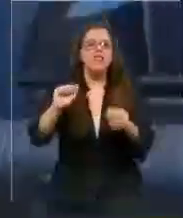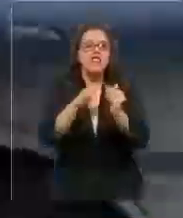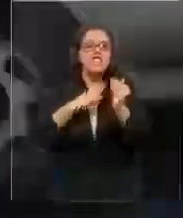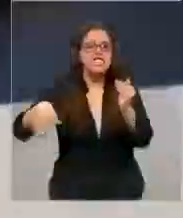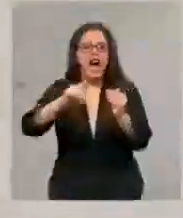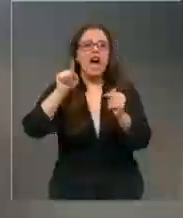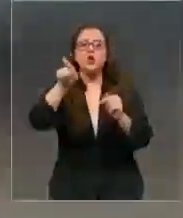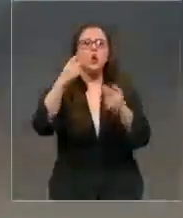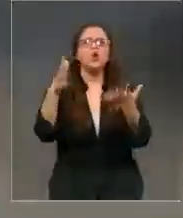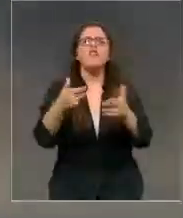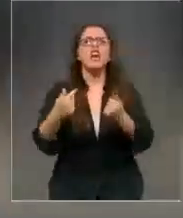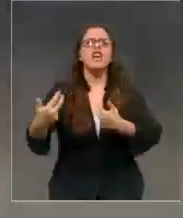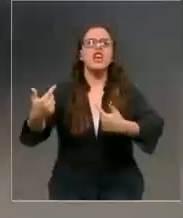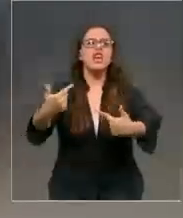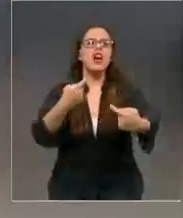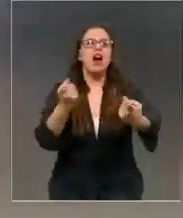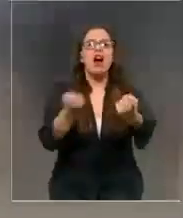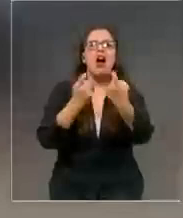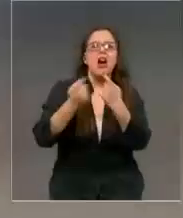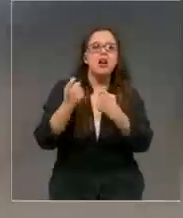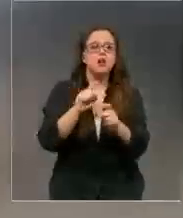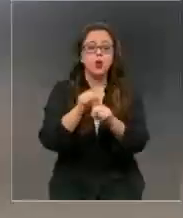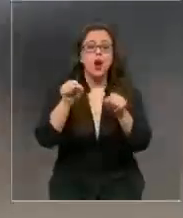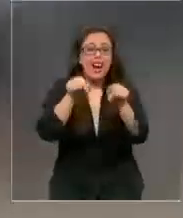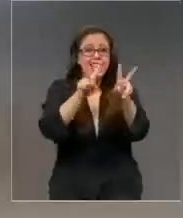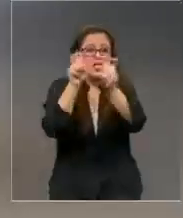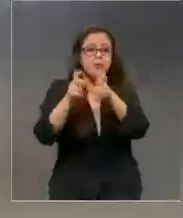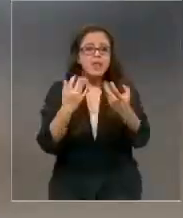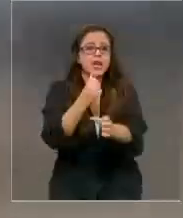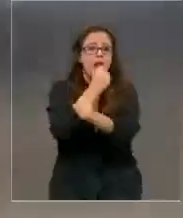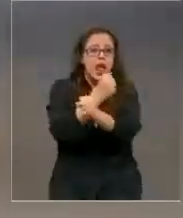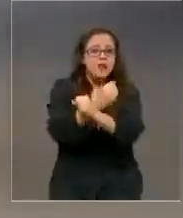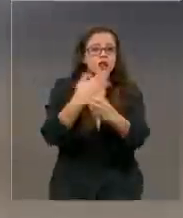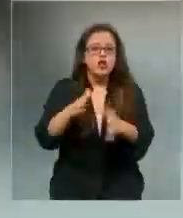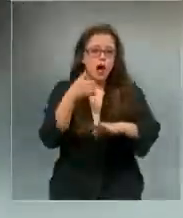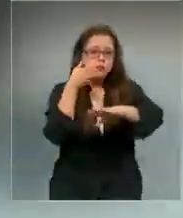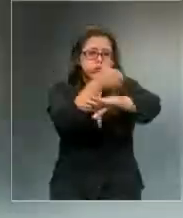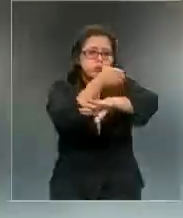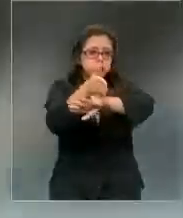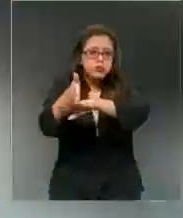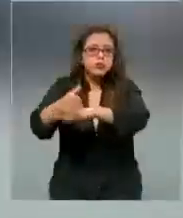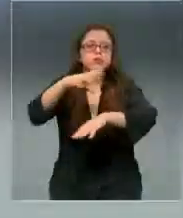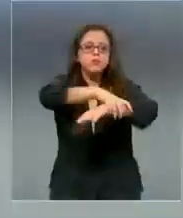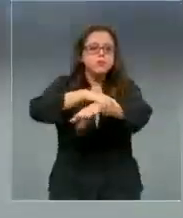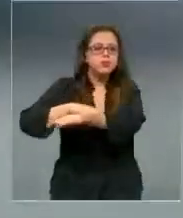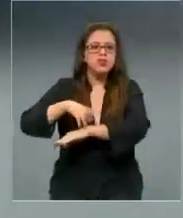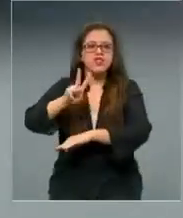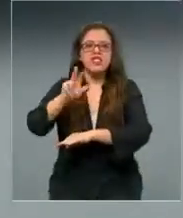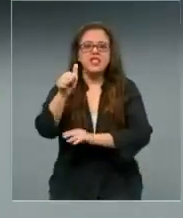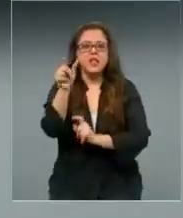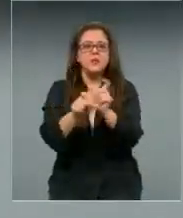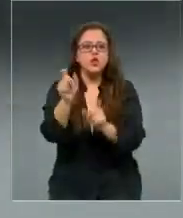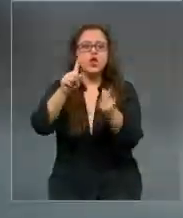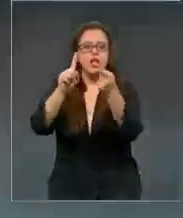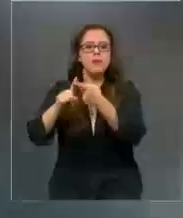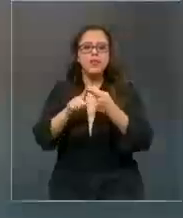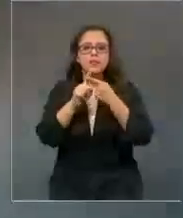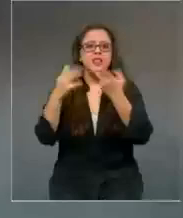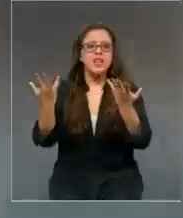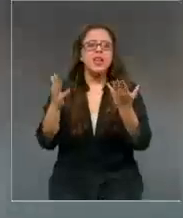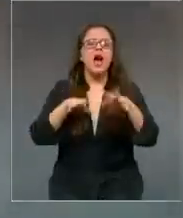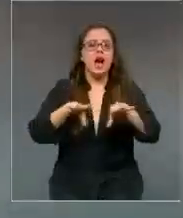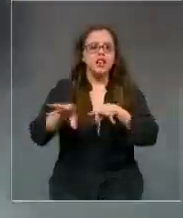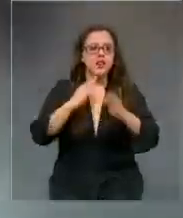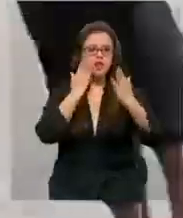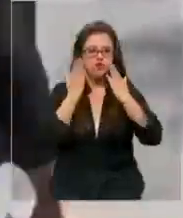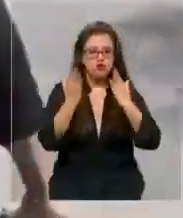Es el masivo operativo policial para desalojar y detener a 26 personas que participaban de una